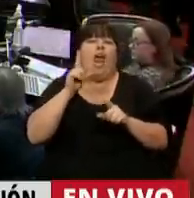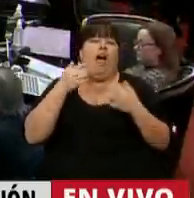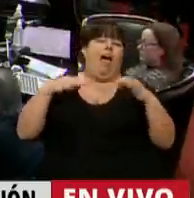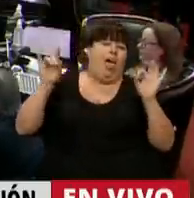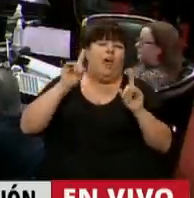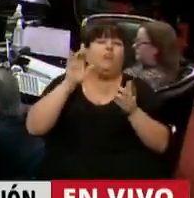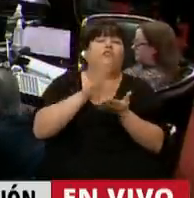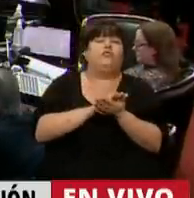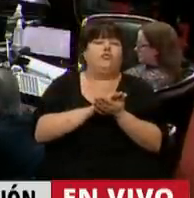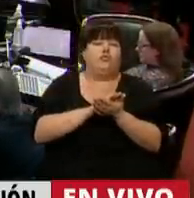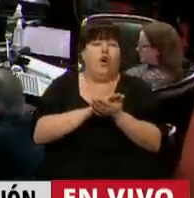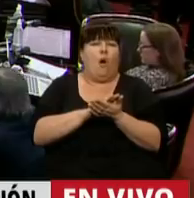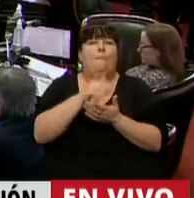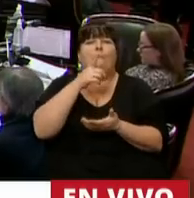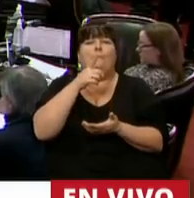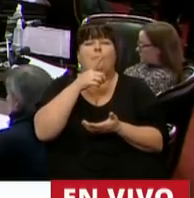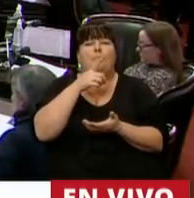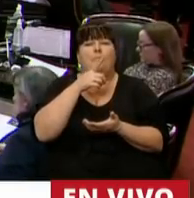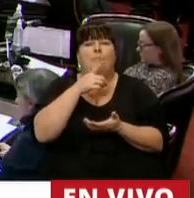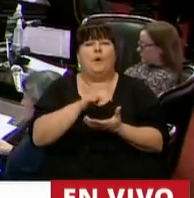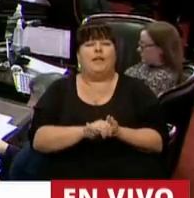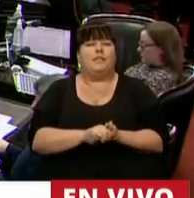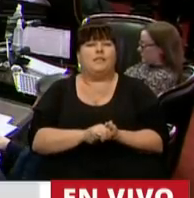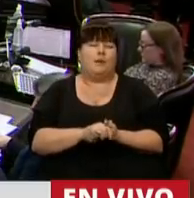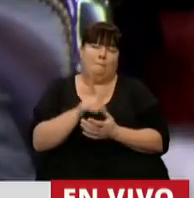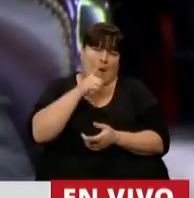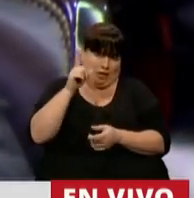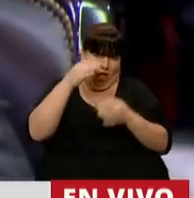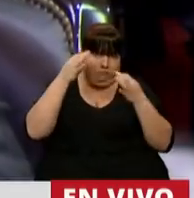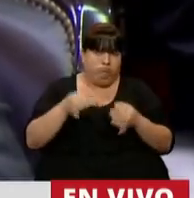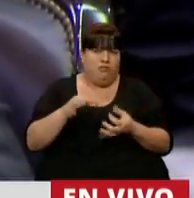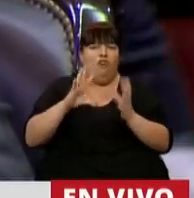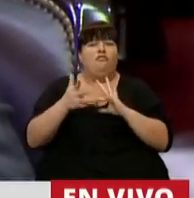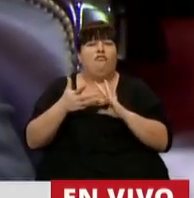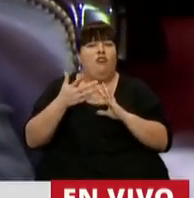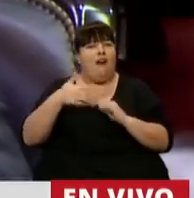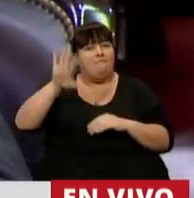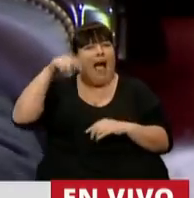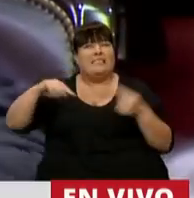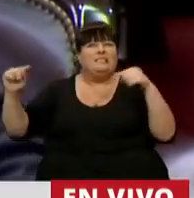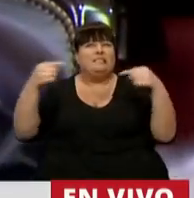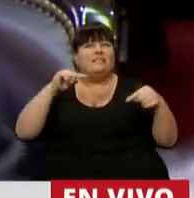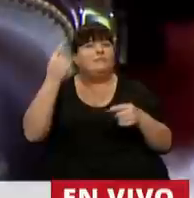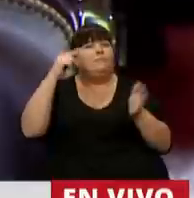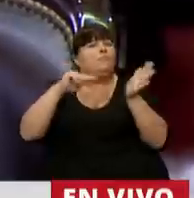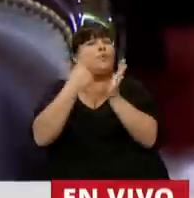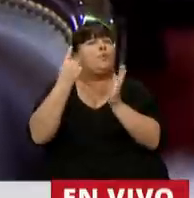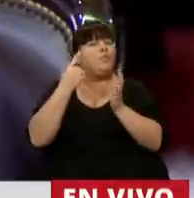lo que obviamente parecía, parecía, no, parece el aspecto más espinoso de esta discusión,